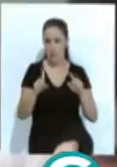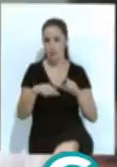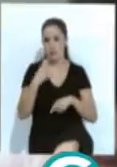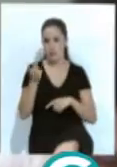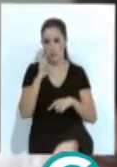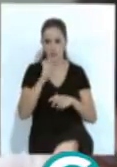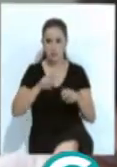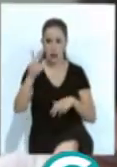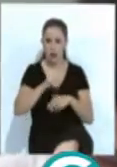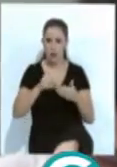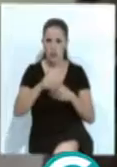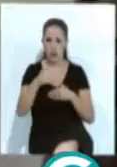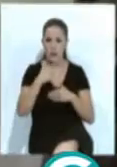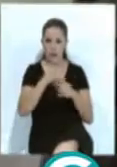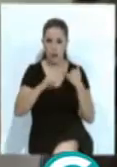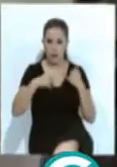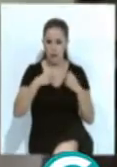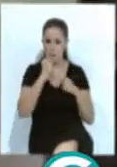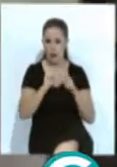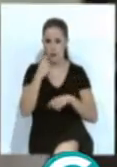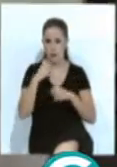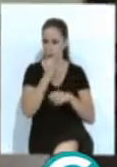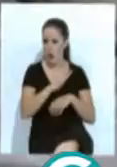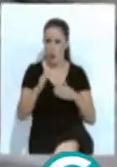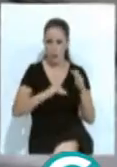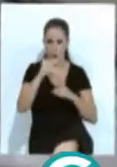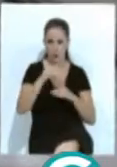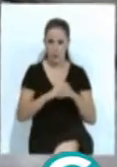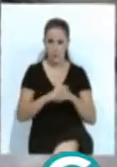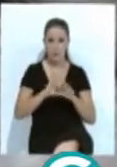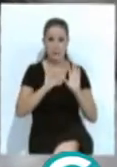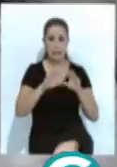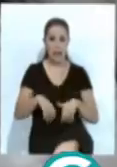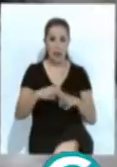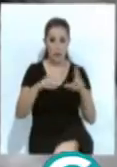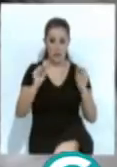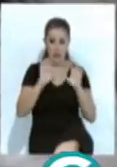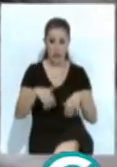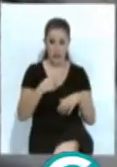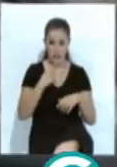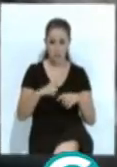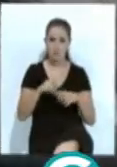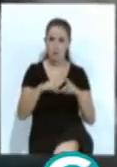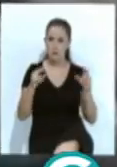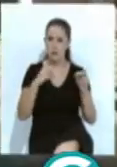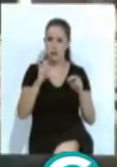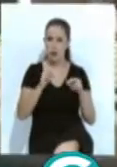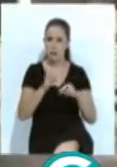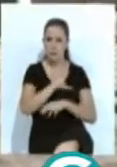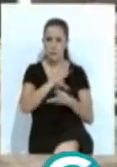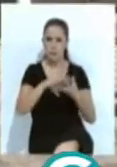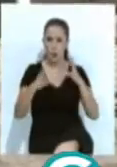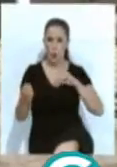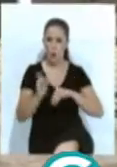internacional, esta última alcanzando la mejor de las posiciones. La de Cádiz es una universidad que está sacando no solo músculo,